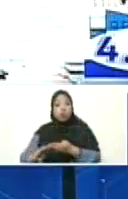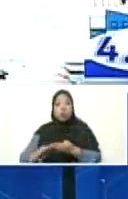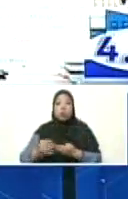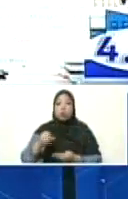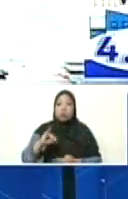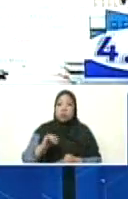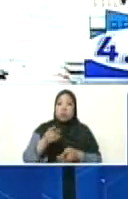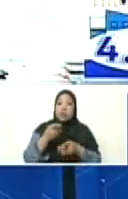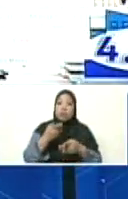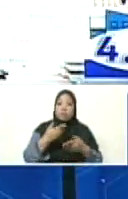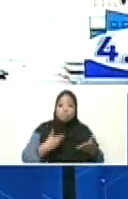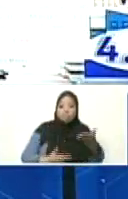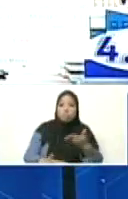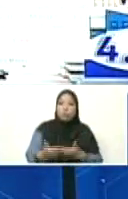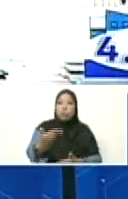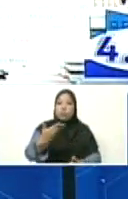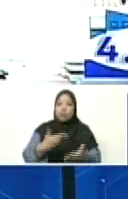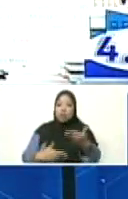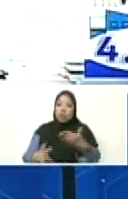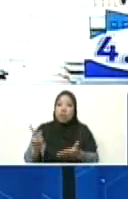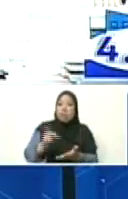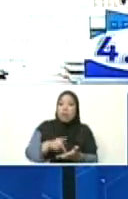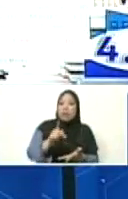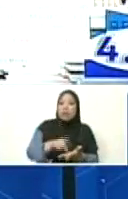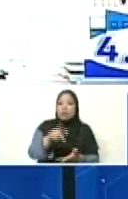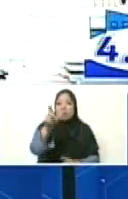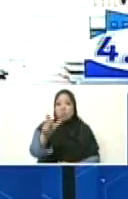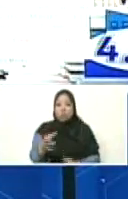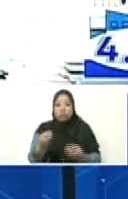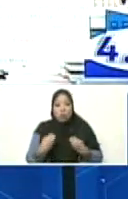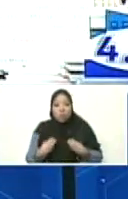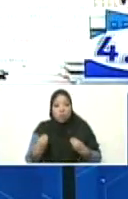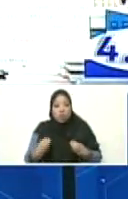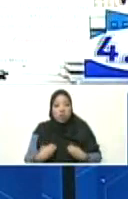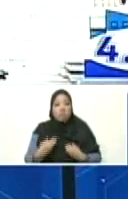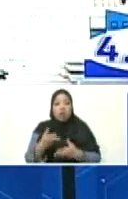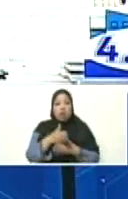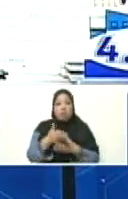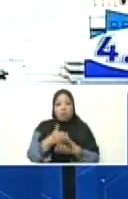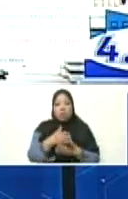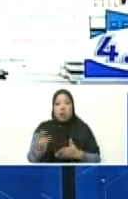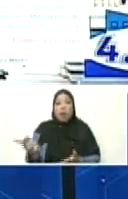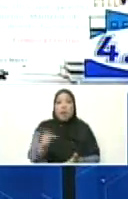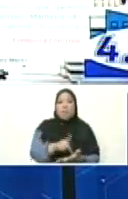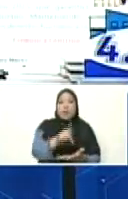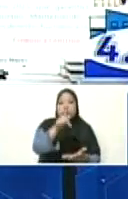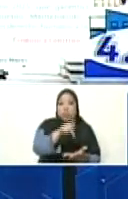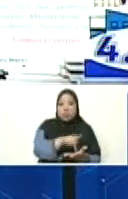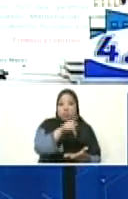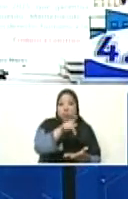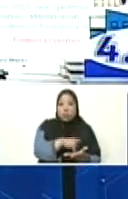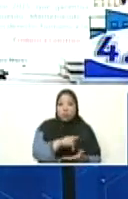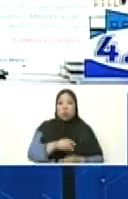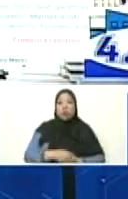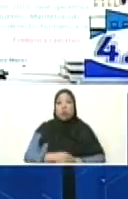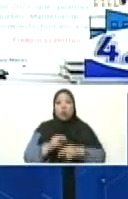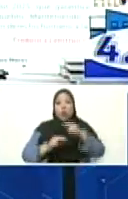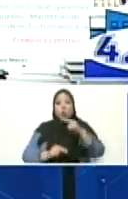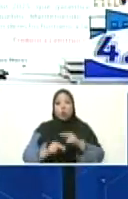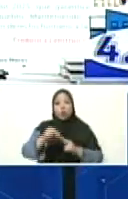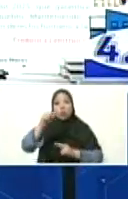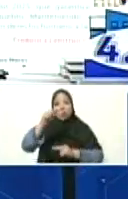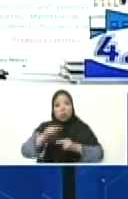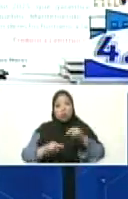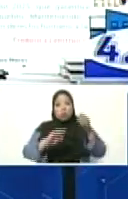democrática, protagónica, viva, participativa. Para construir consejos